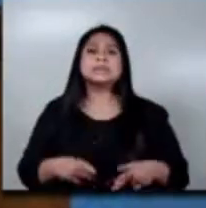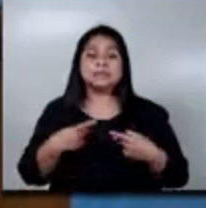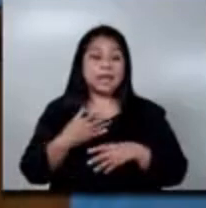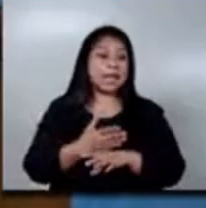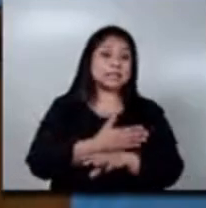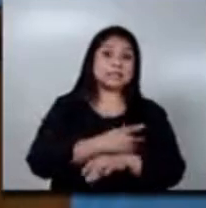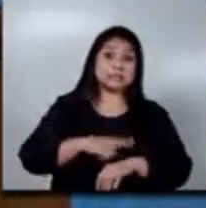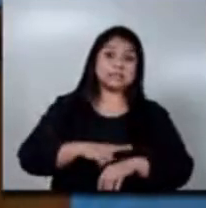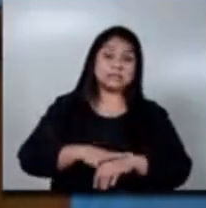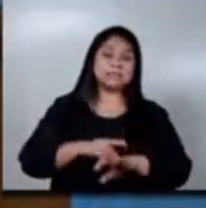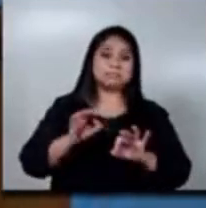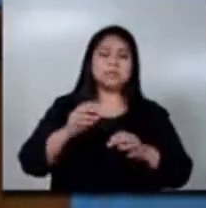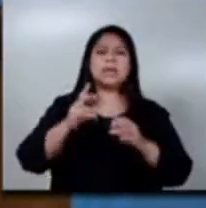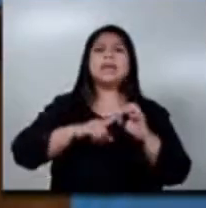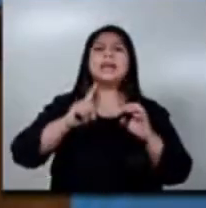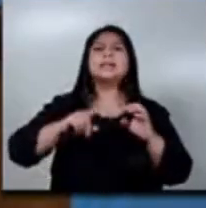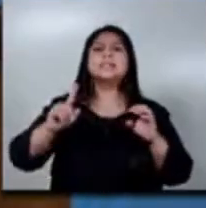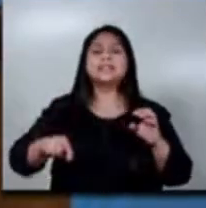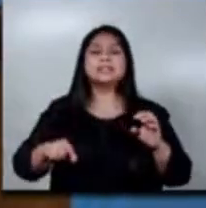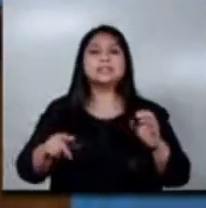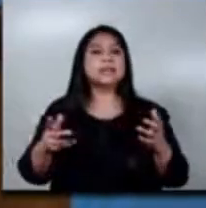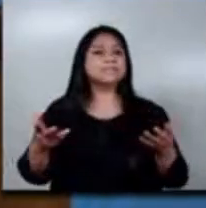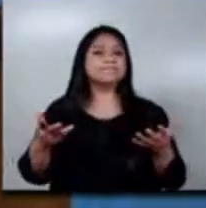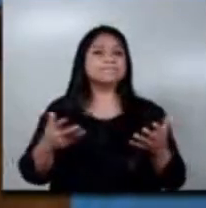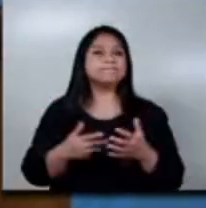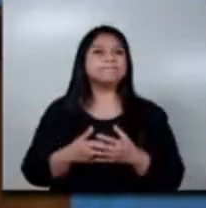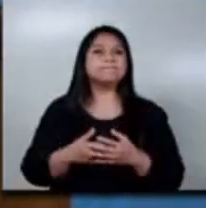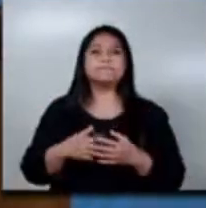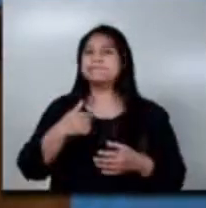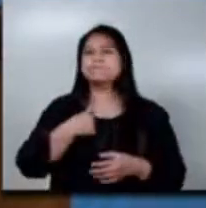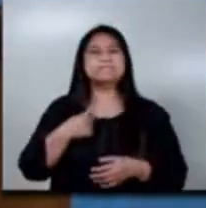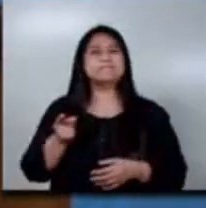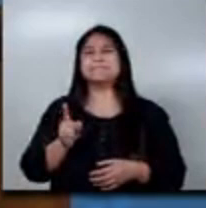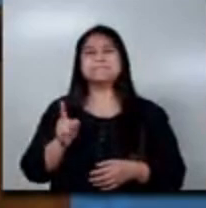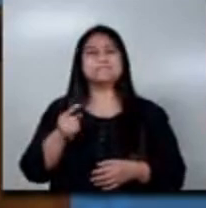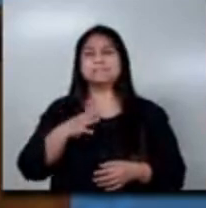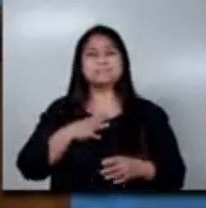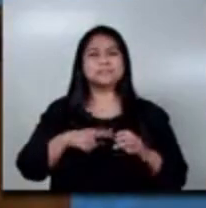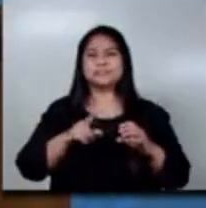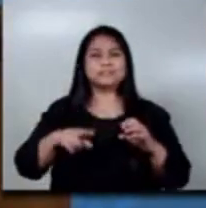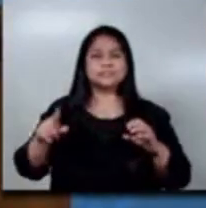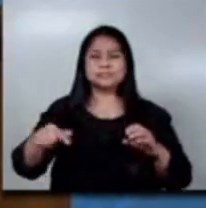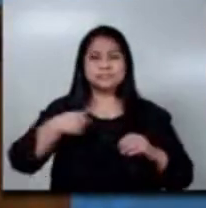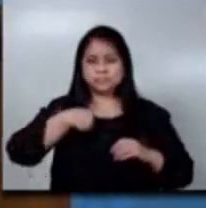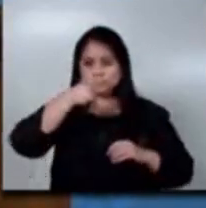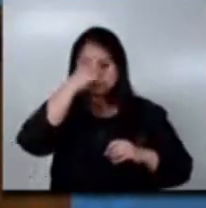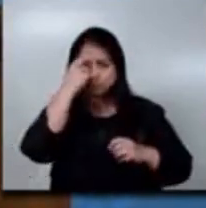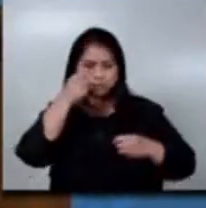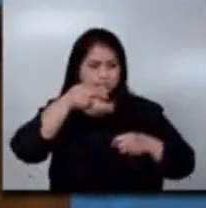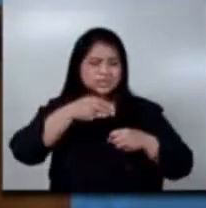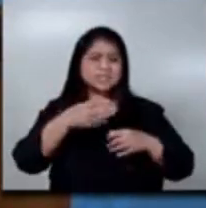En cuanto a cifras estadísticas, yo no manejo cifras estadísticas porque yo trabajo precisamente